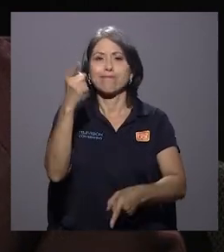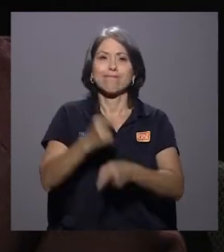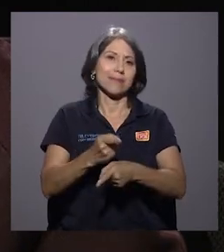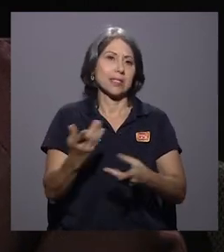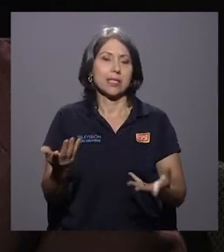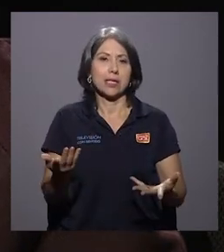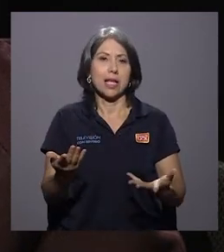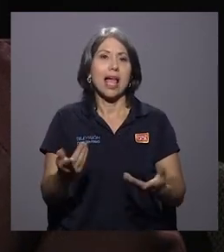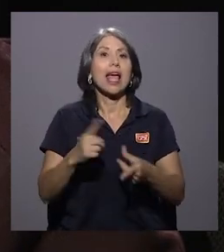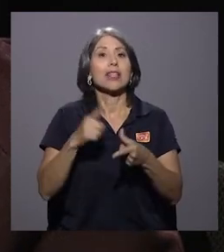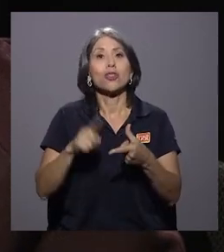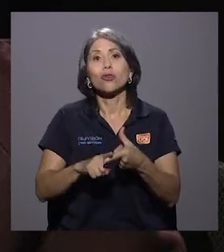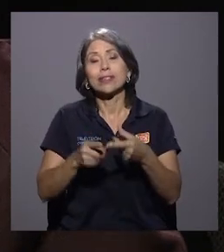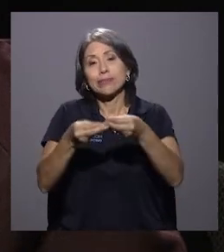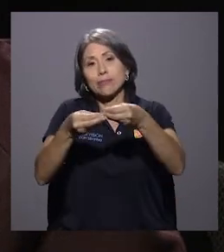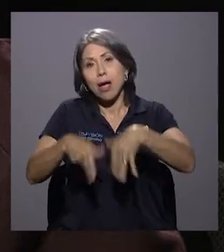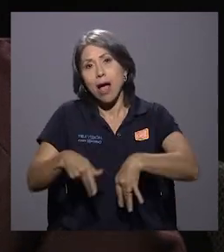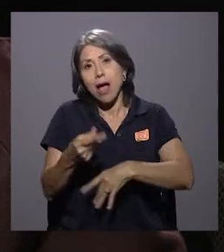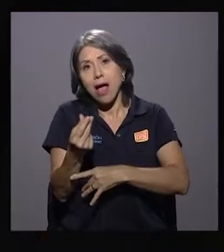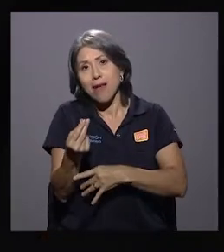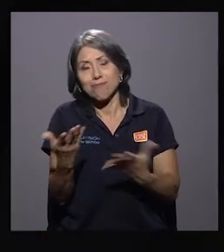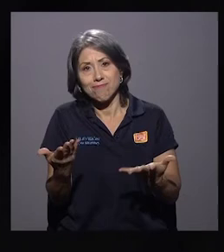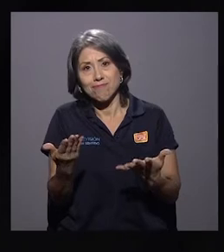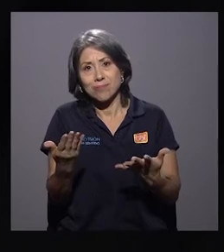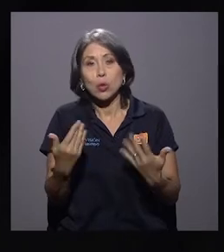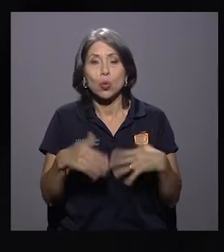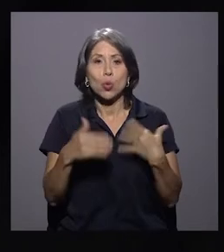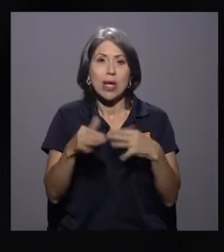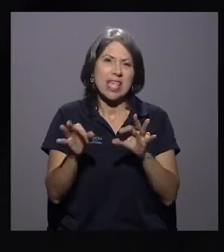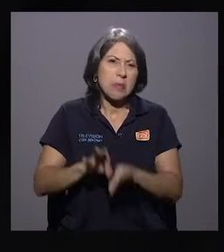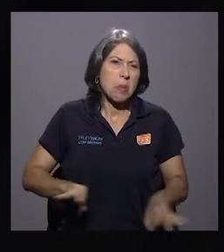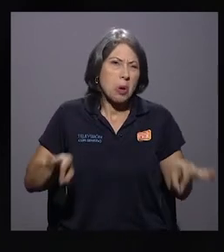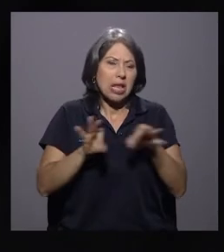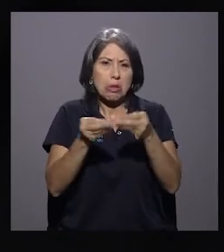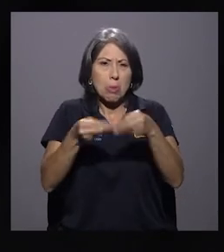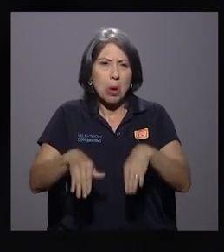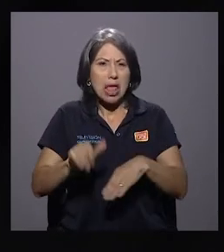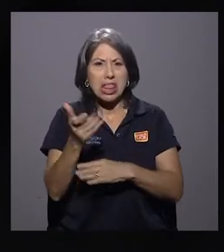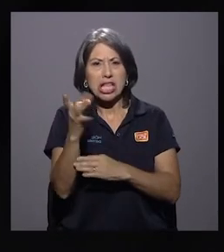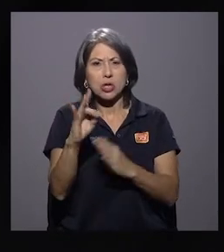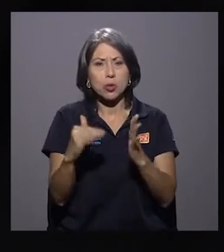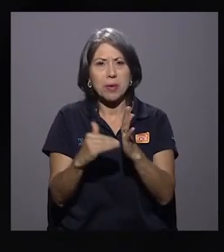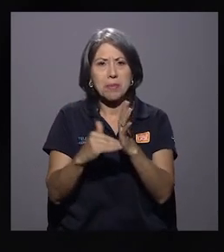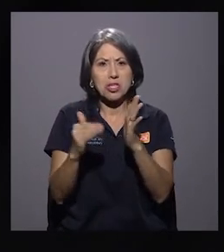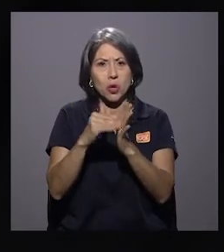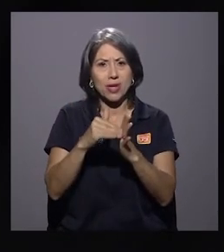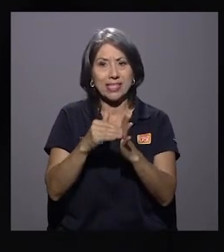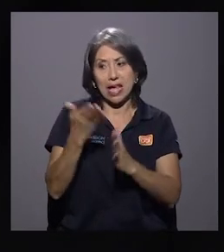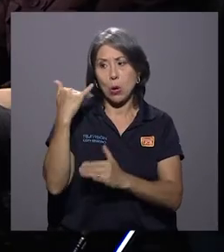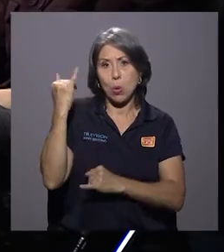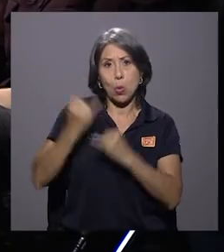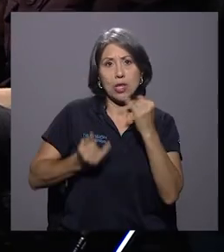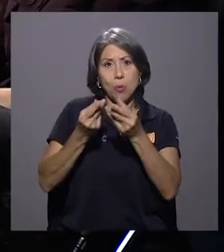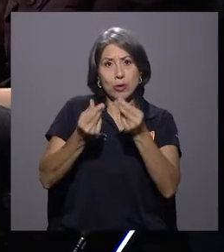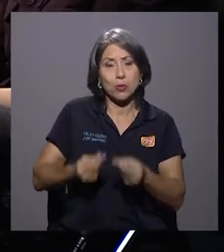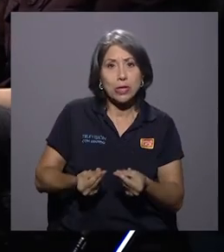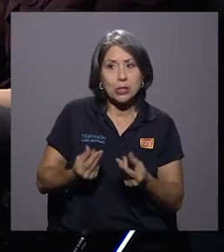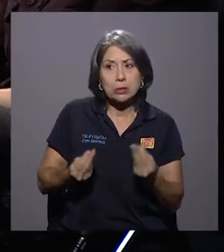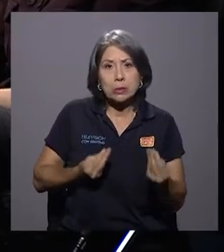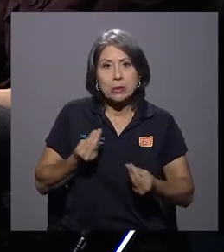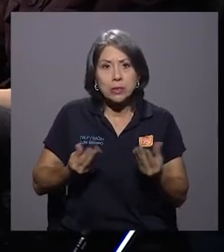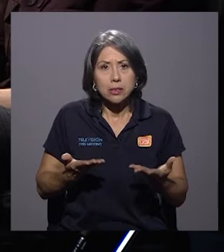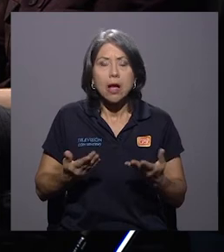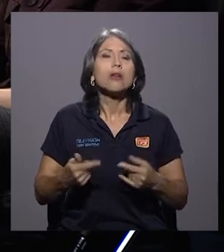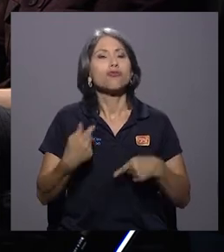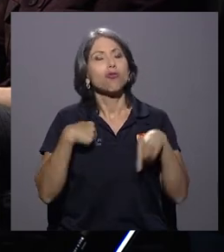subejecución presupuestaria importante de unos 18 mil millones en este último presupuesto. Yo me